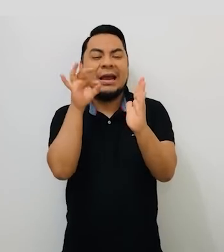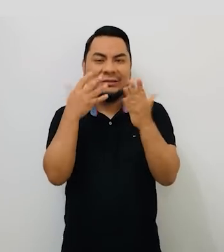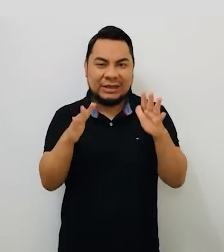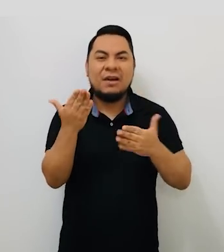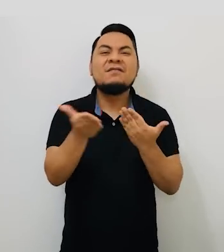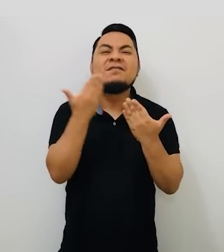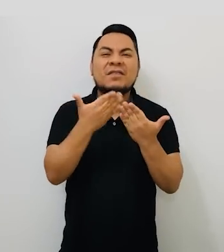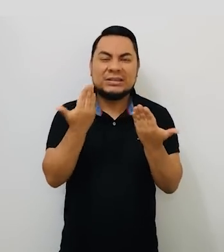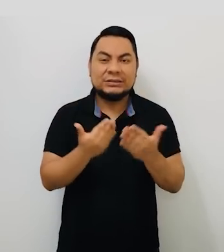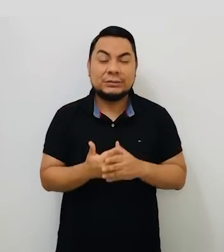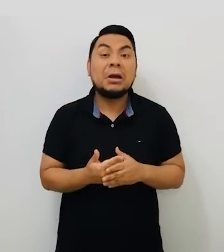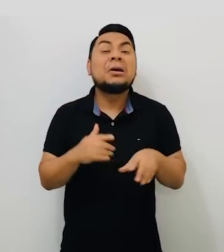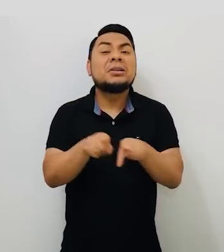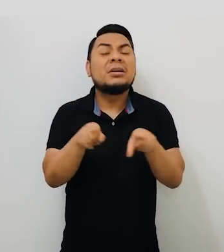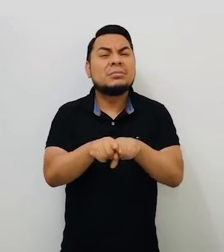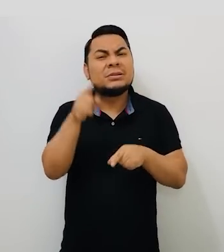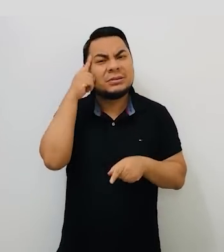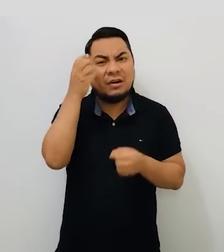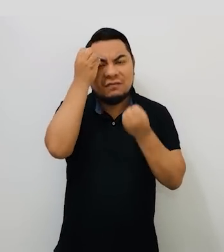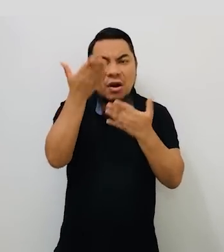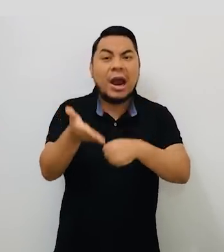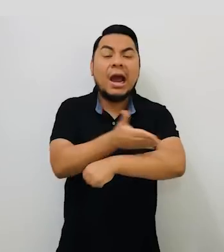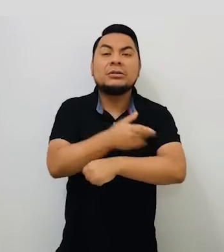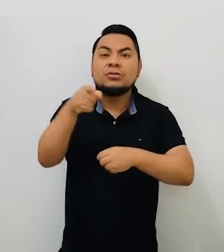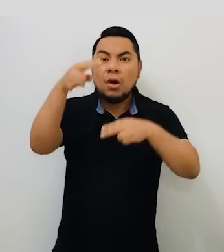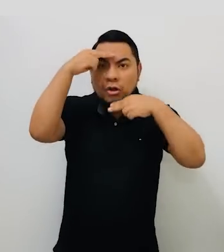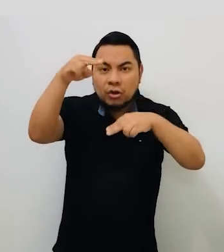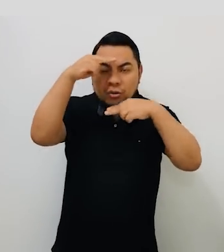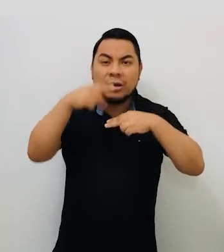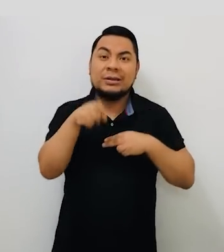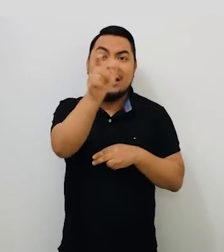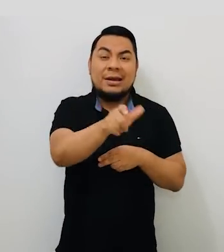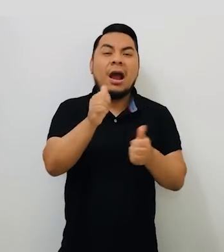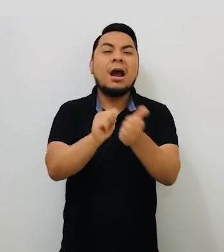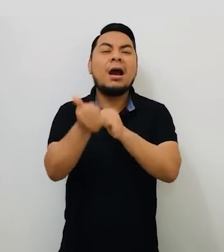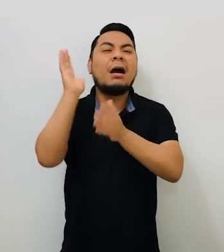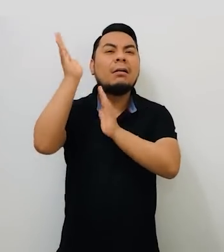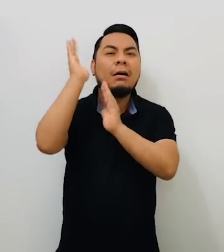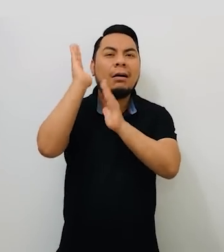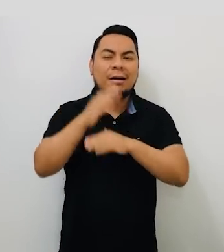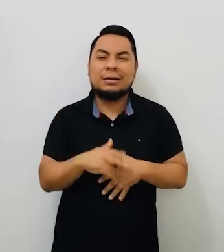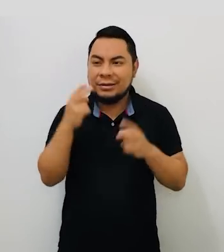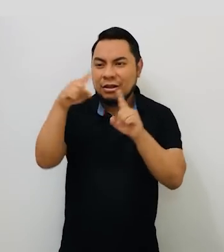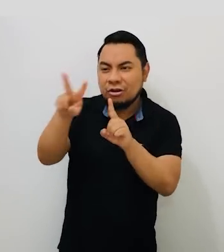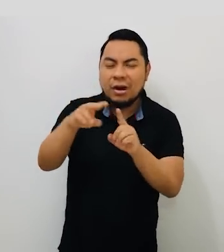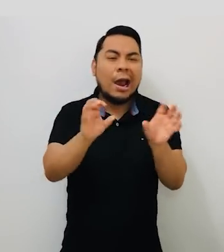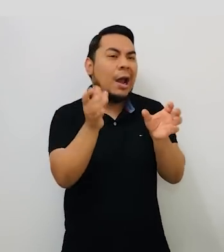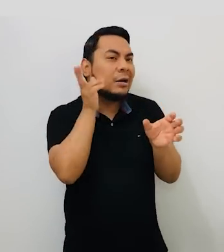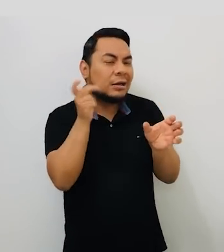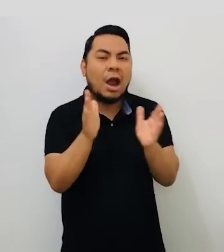de electores. Así mismo, te recomendamos que te informes en las noticias y los debates por televisión,